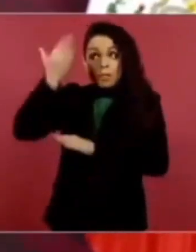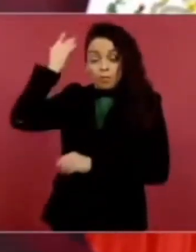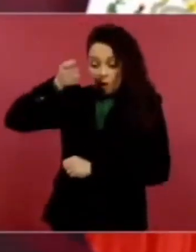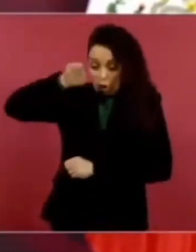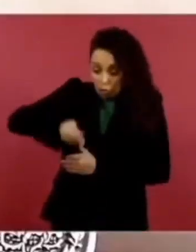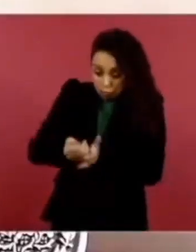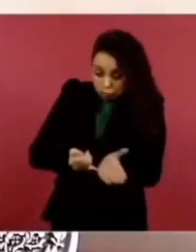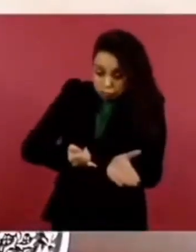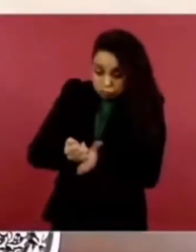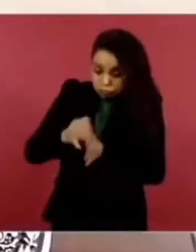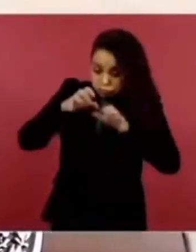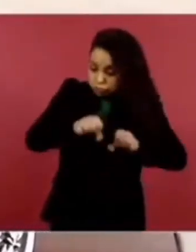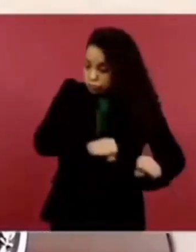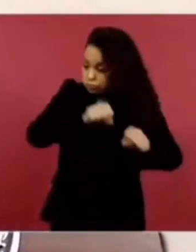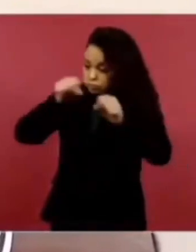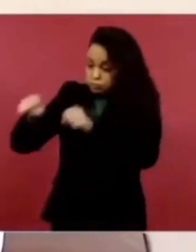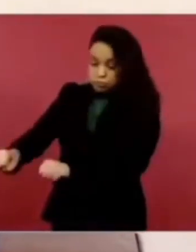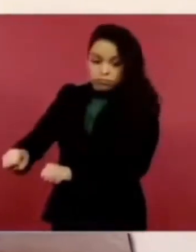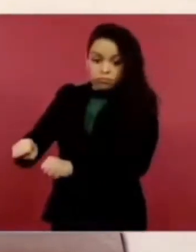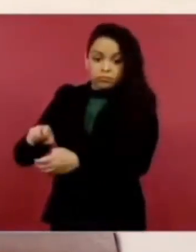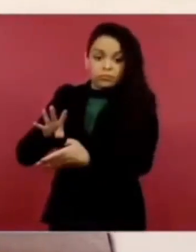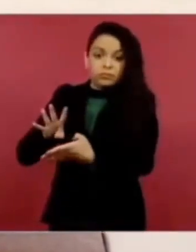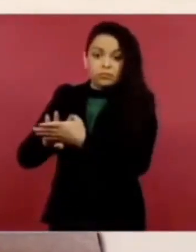con el Código Penal Federal